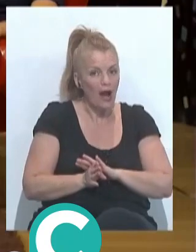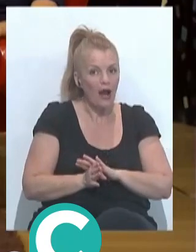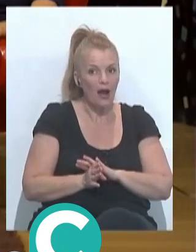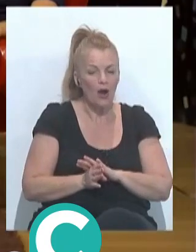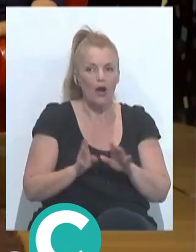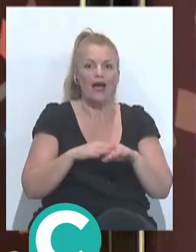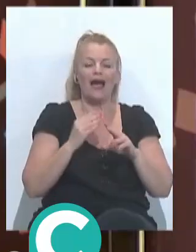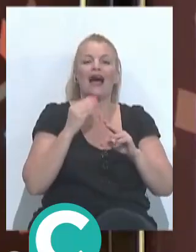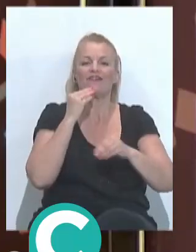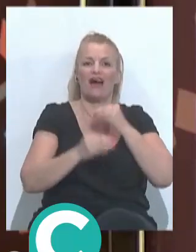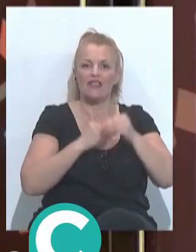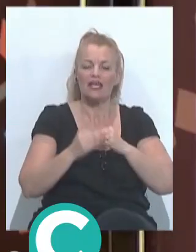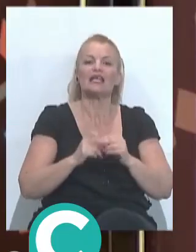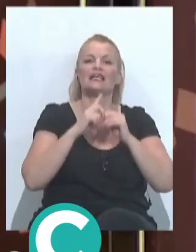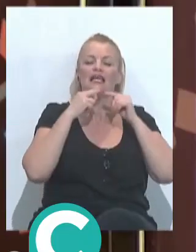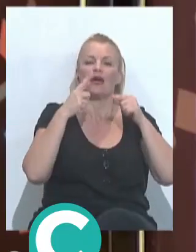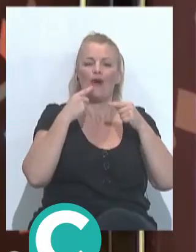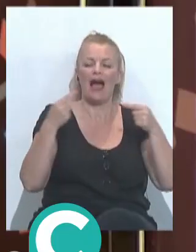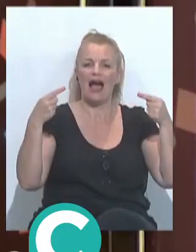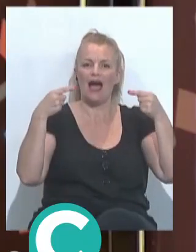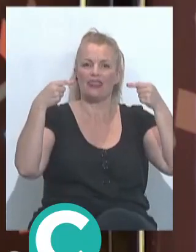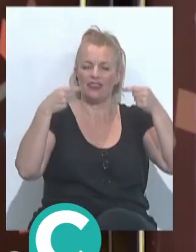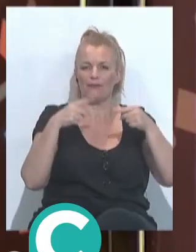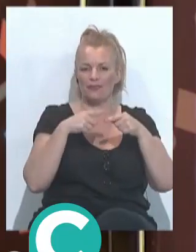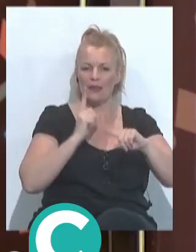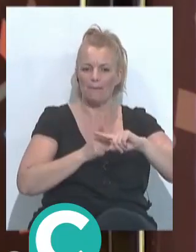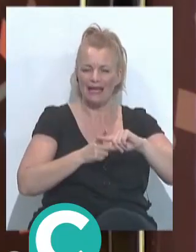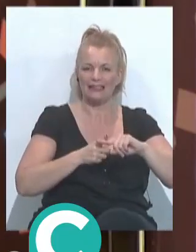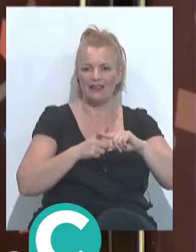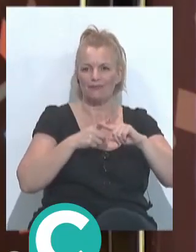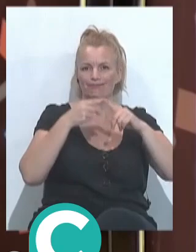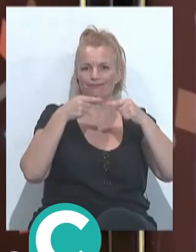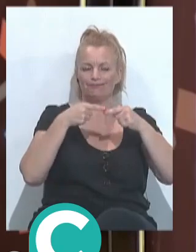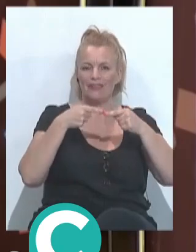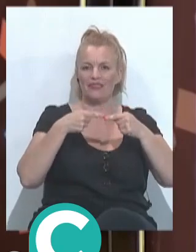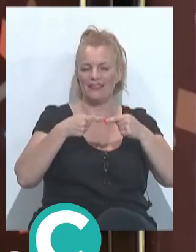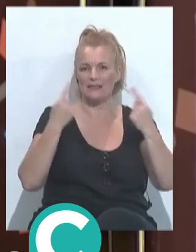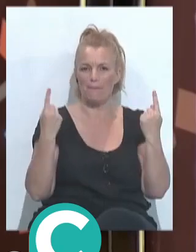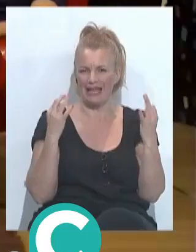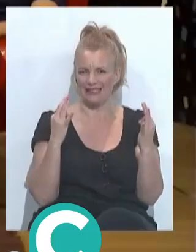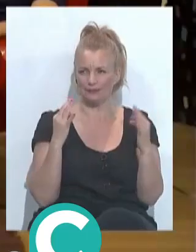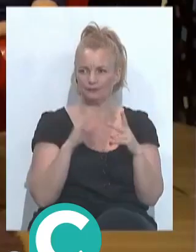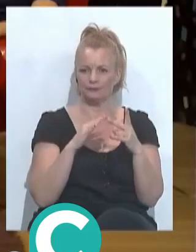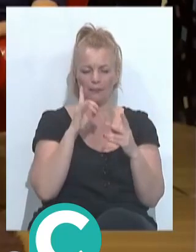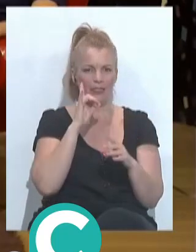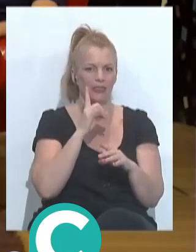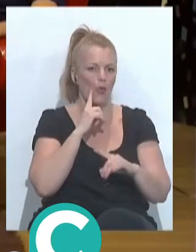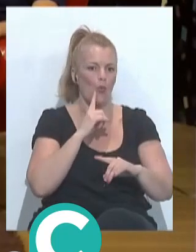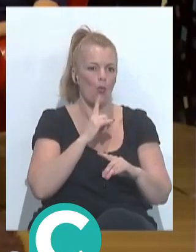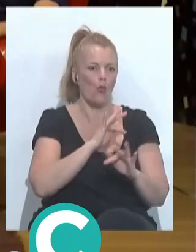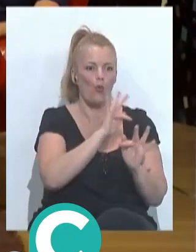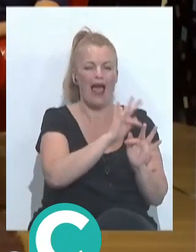se provocará un segundo desempate eliminando la menor puntuación bueno es que de verdad yo tiraría una tanda de penalti y aquí esto